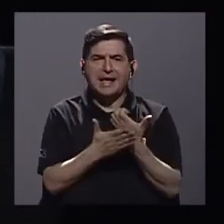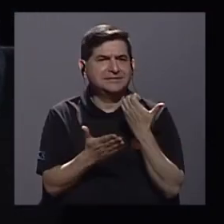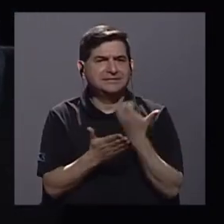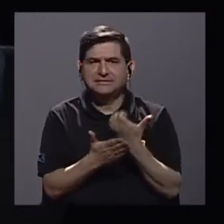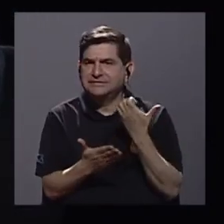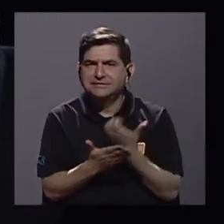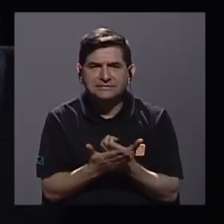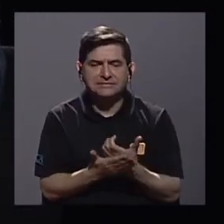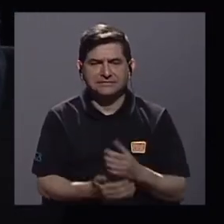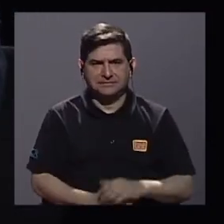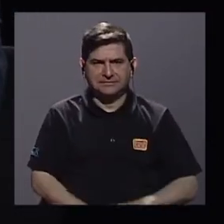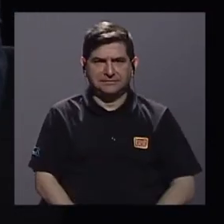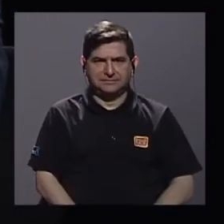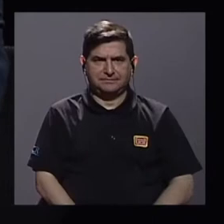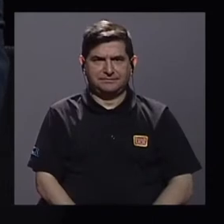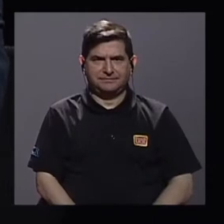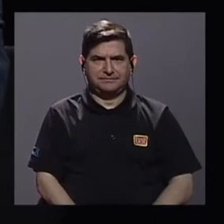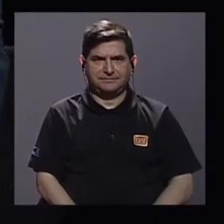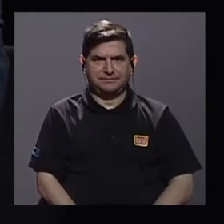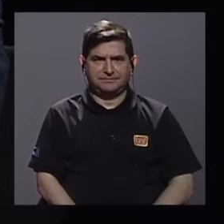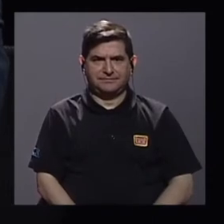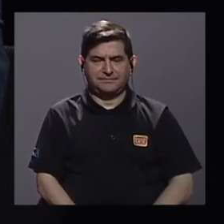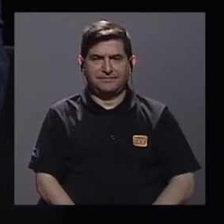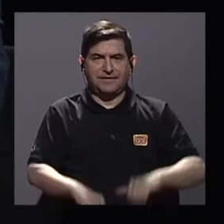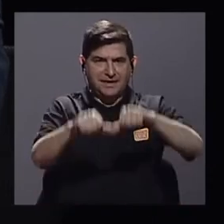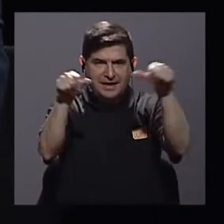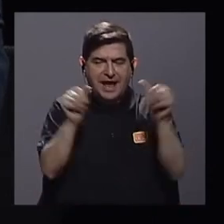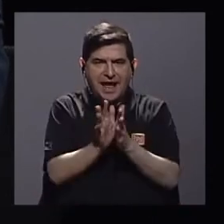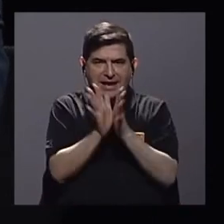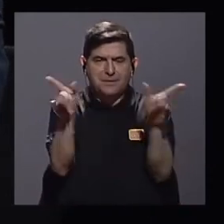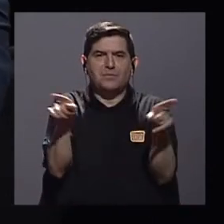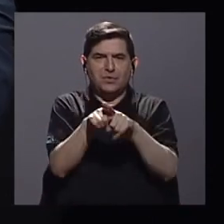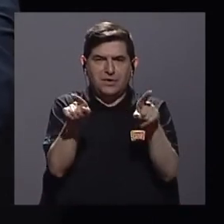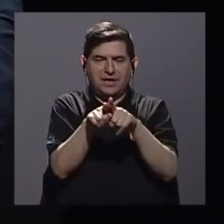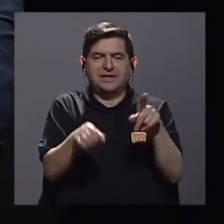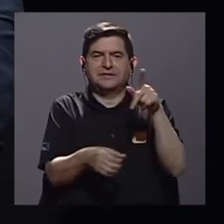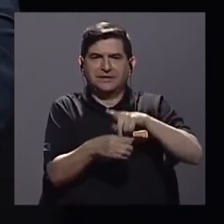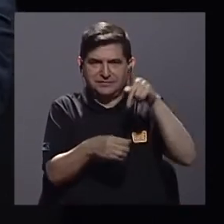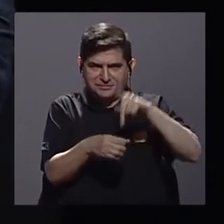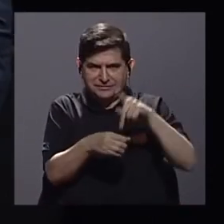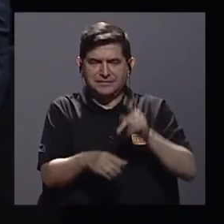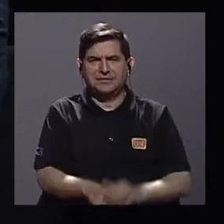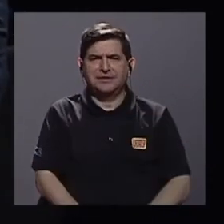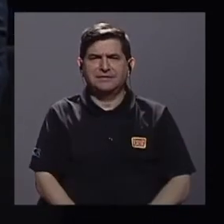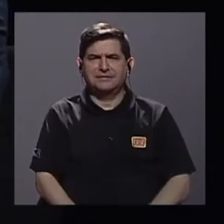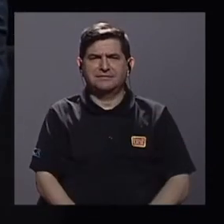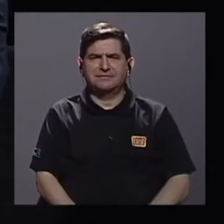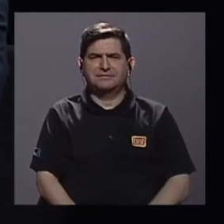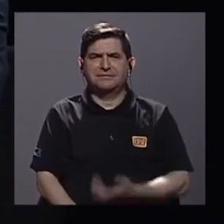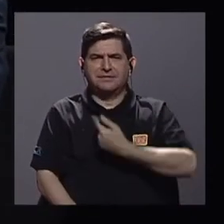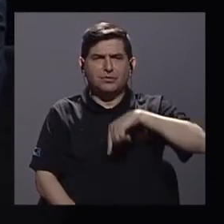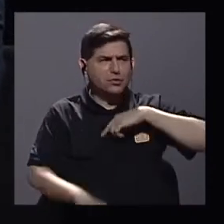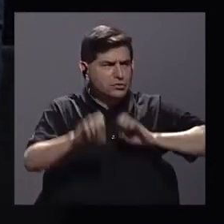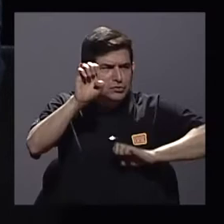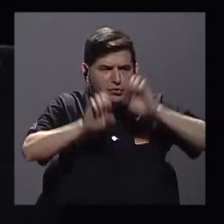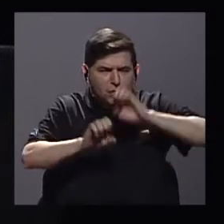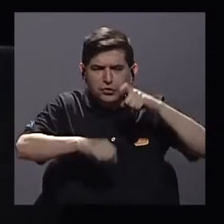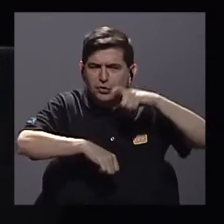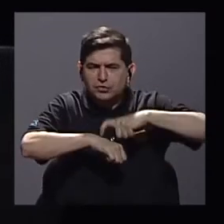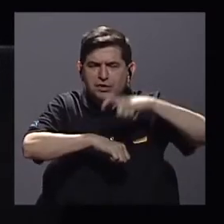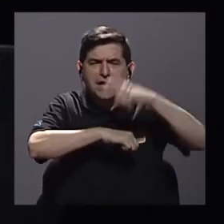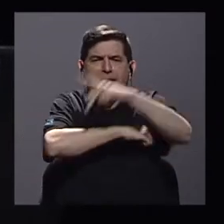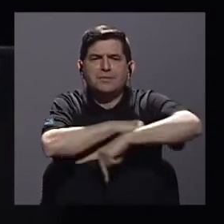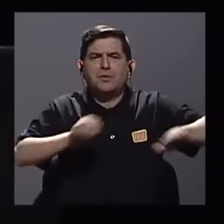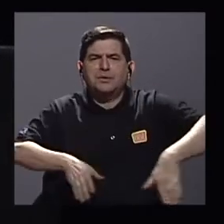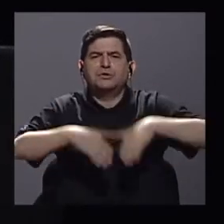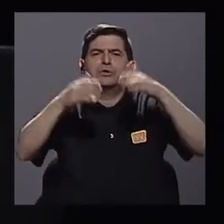y que pone al sector público también como protagonista. ¿Cómo podemos evaluar este momento país